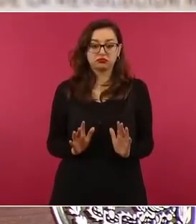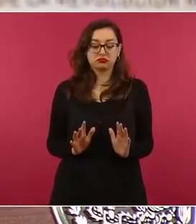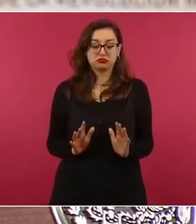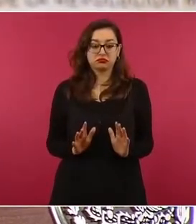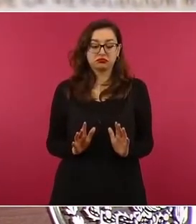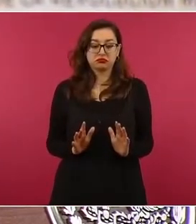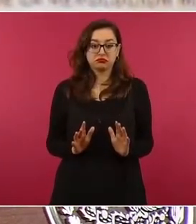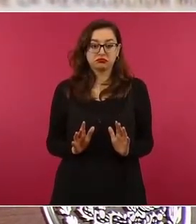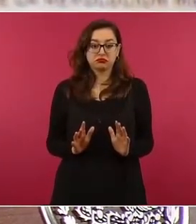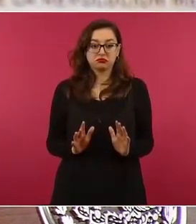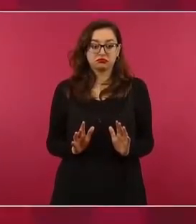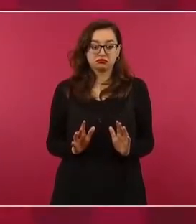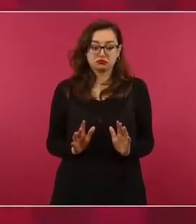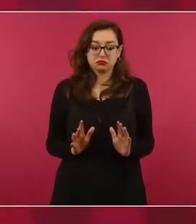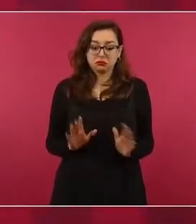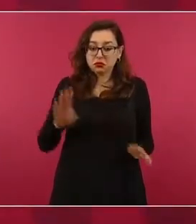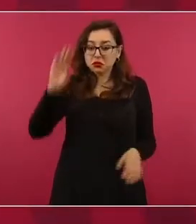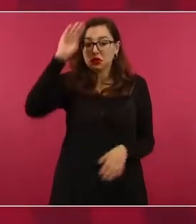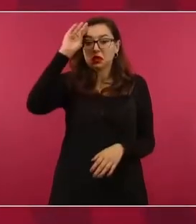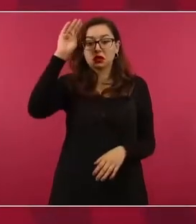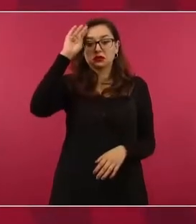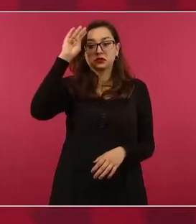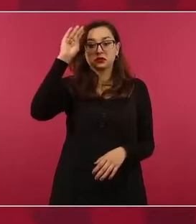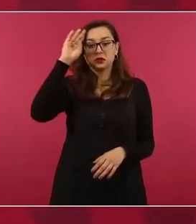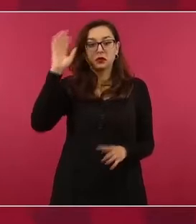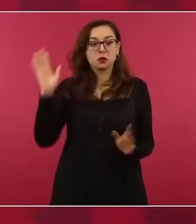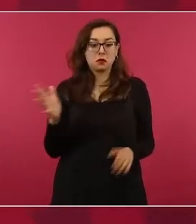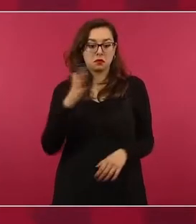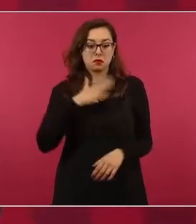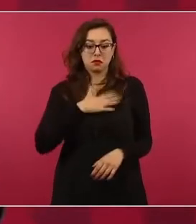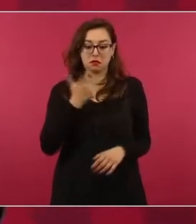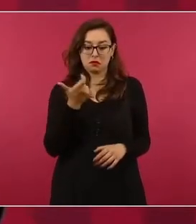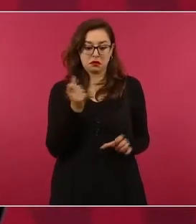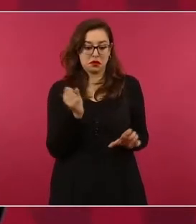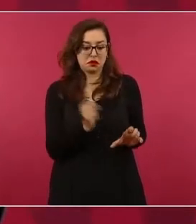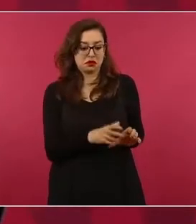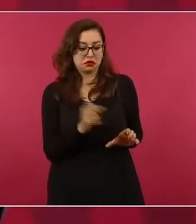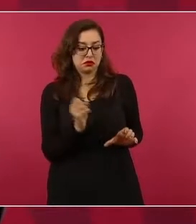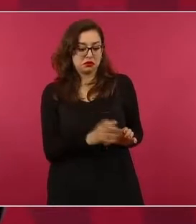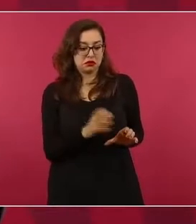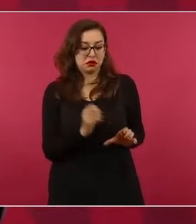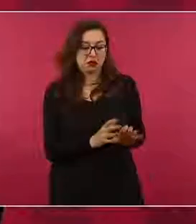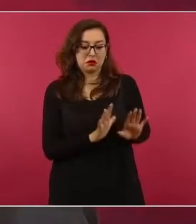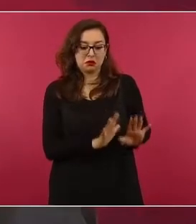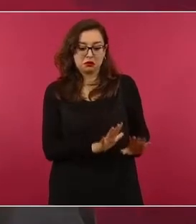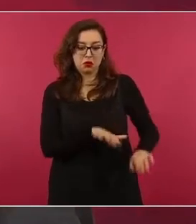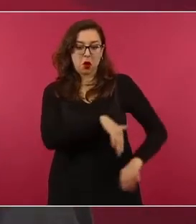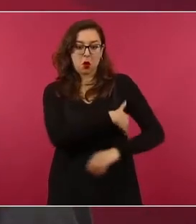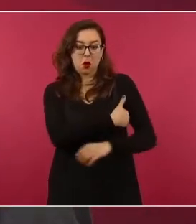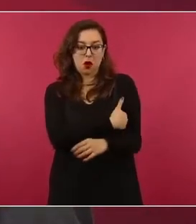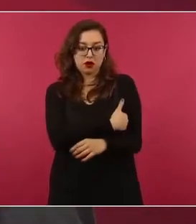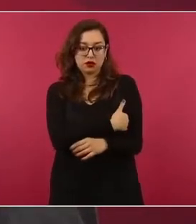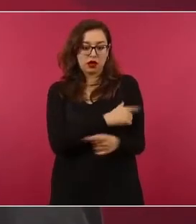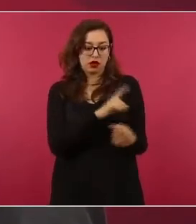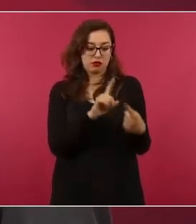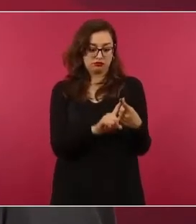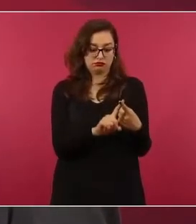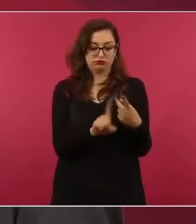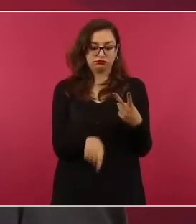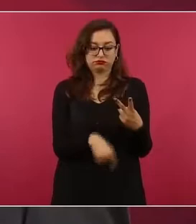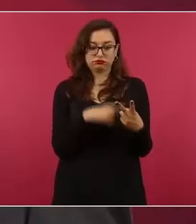con los ahorros que tiene Beatriz, con